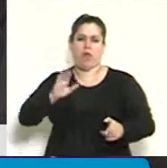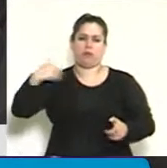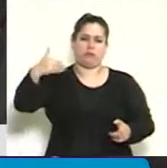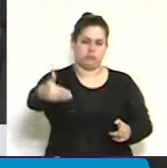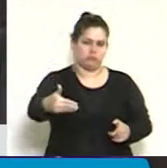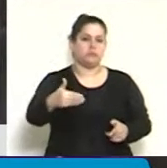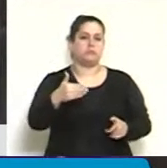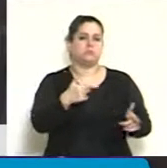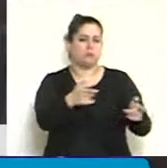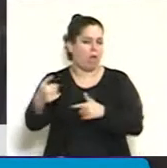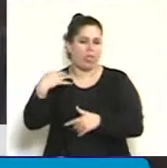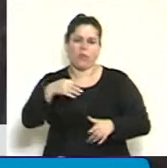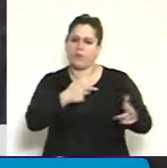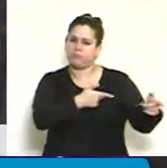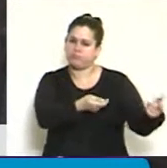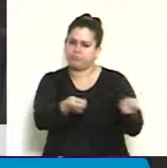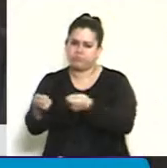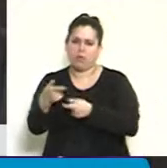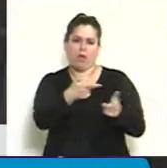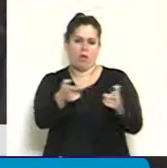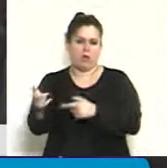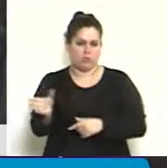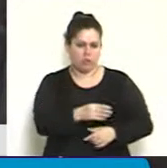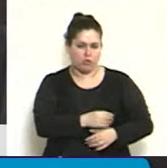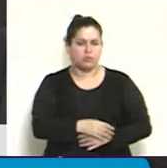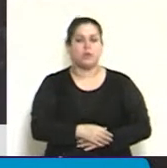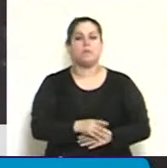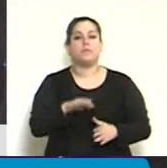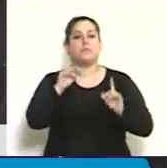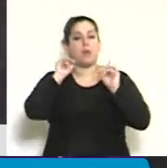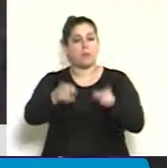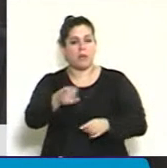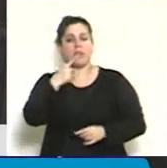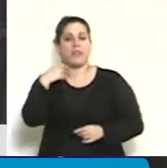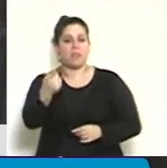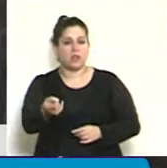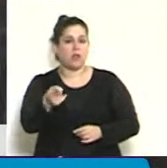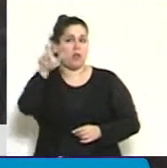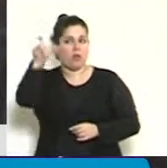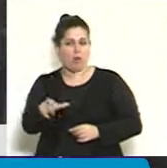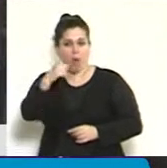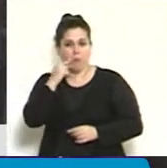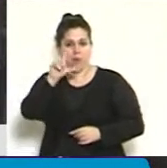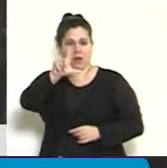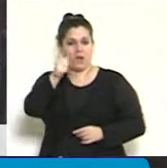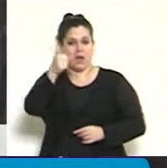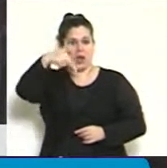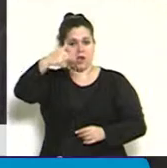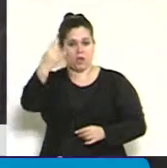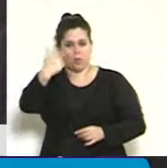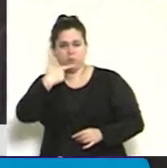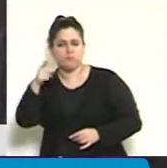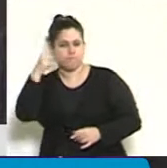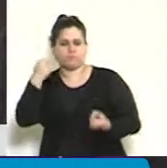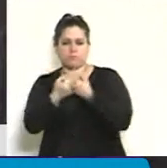ejecutar a sangre fría a los subversivos. Se dijo también que el anuncio no estuvo de acuerdo en la forma burda en que se